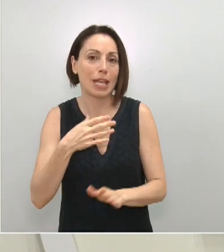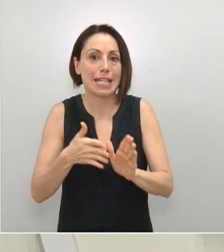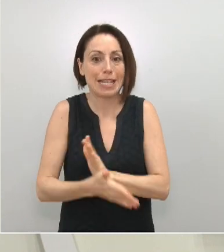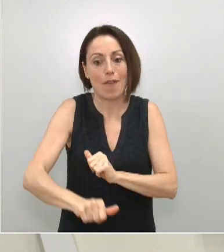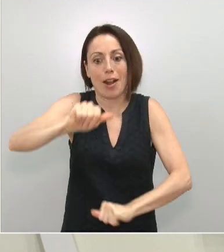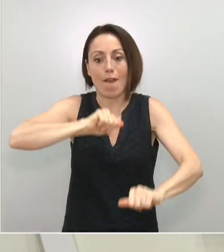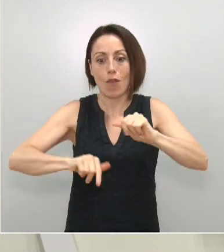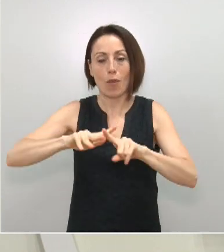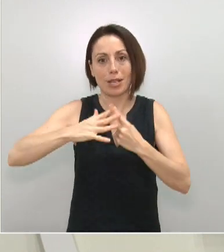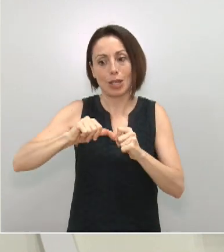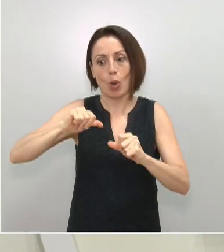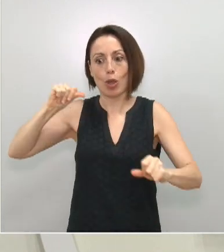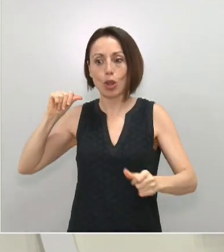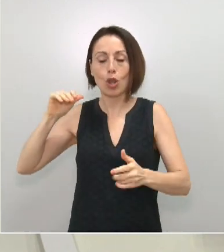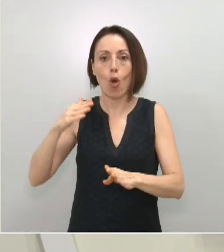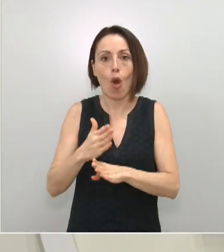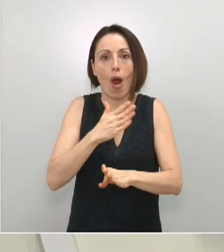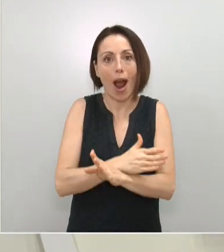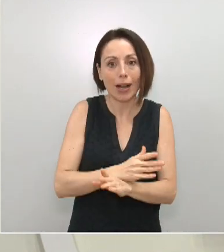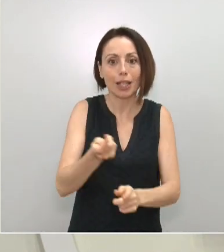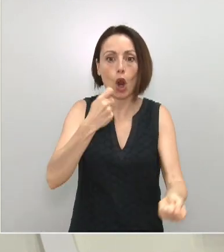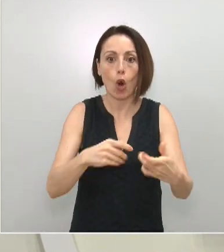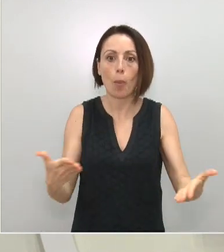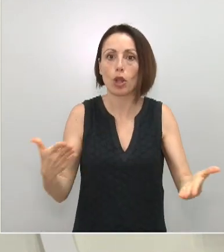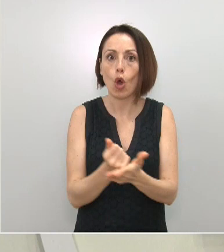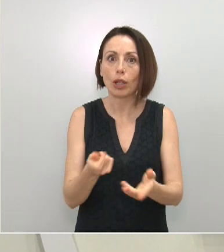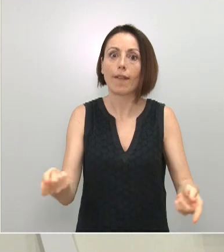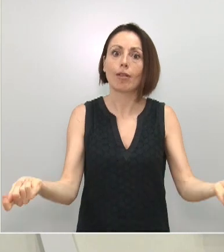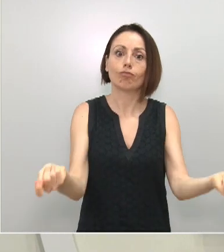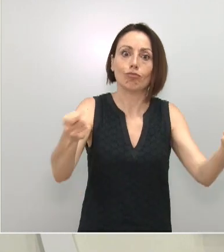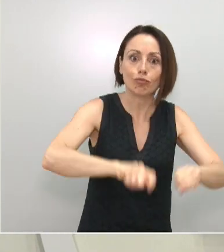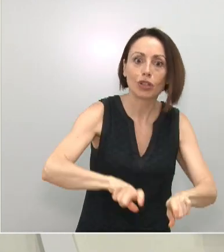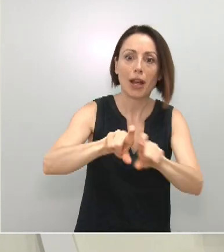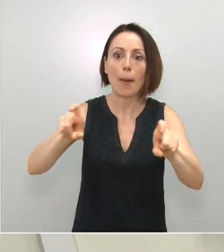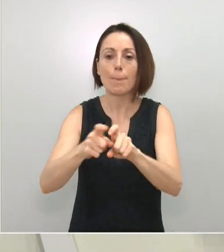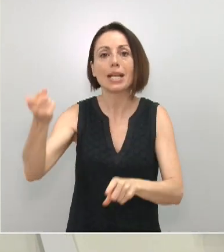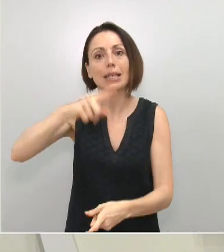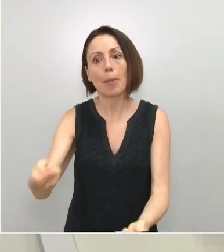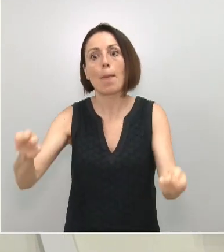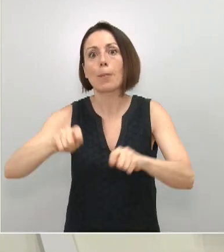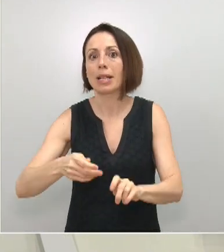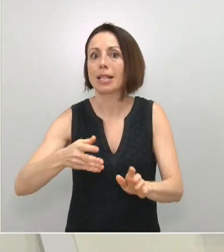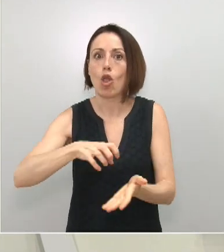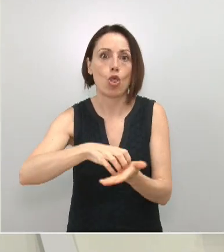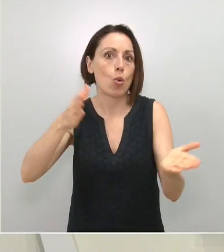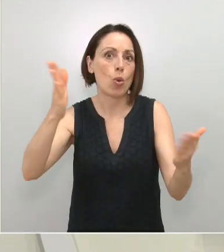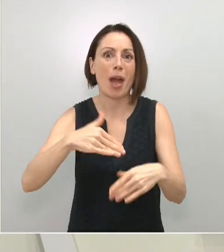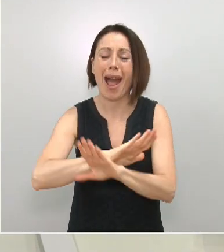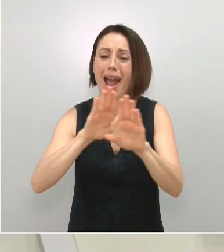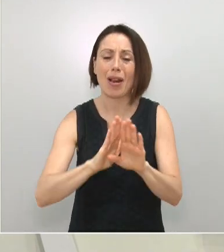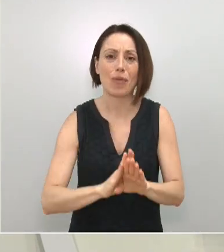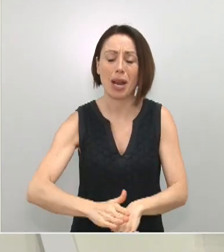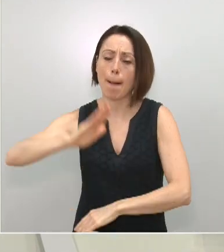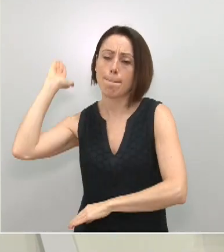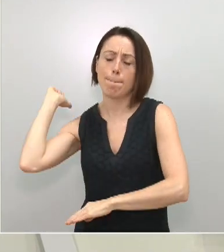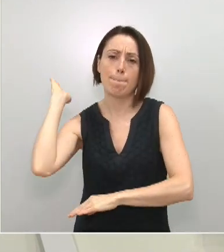retroceder, a cerrar muchos comercios y empresas y que supondría sin duda un golpe casi